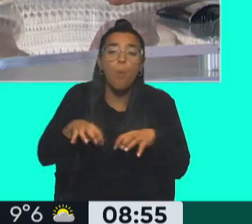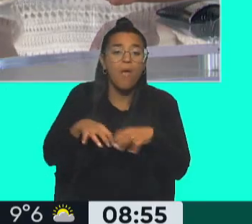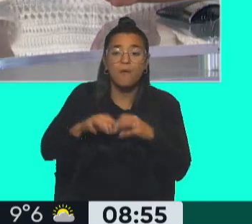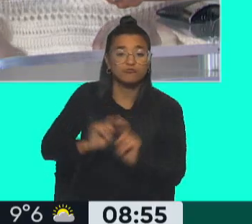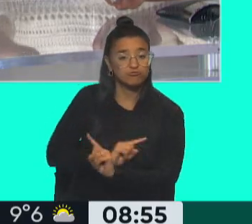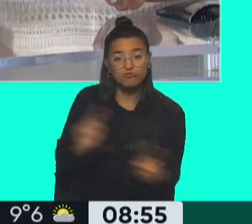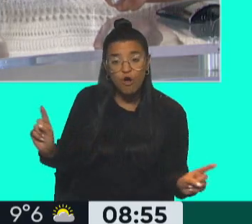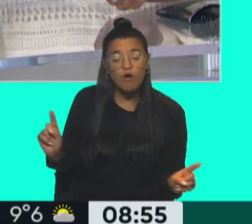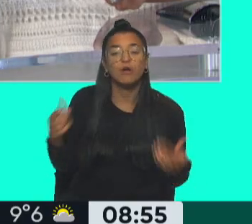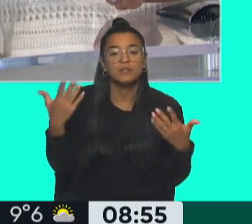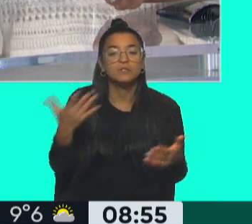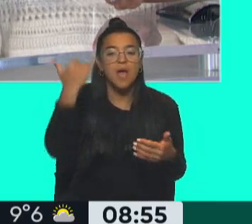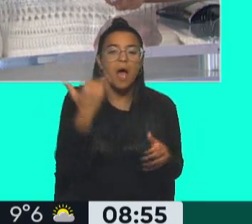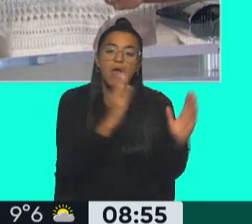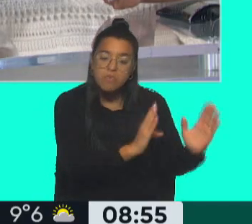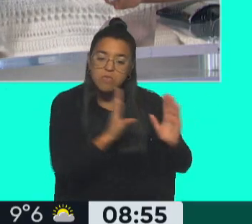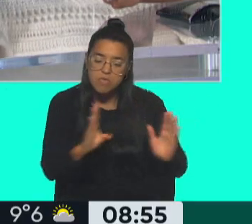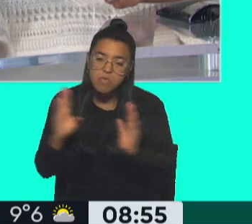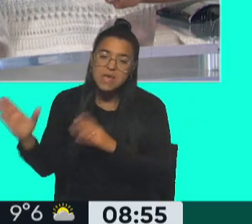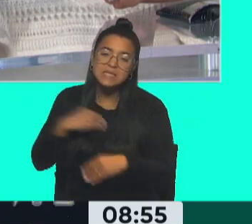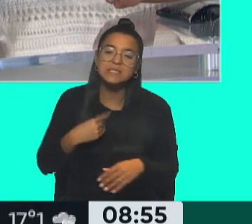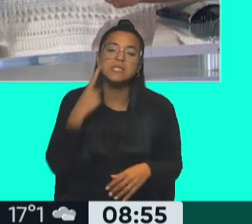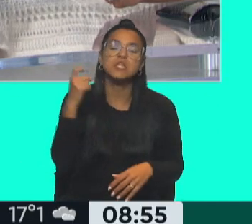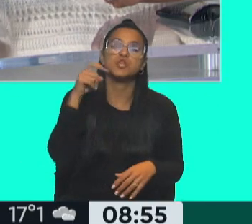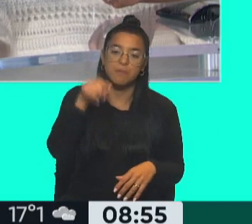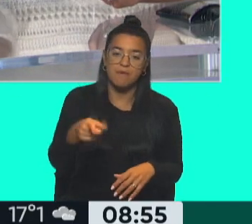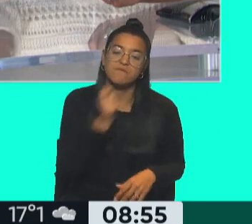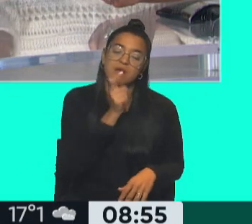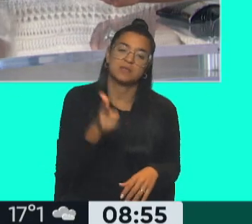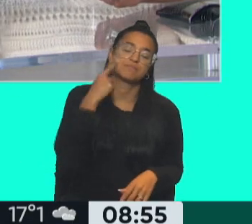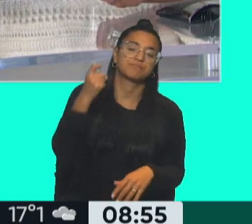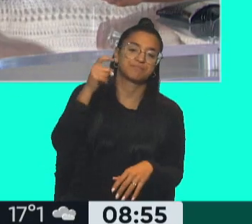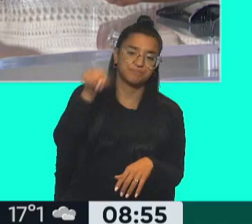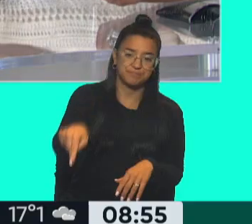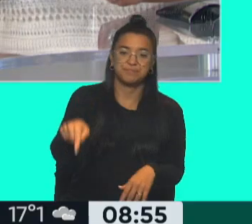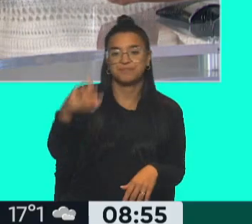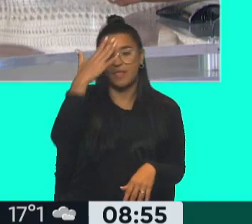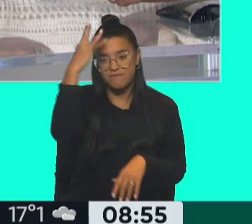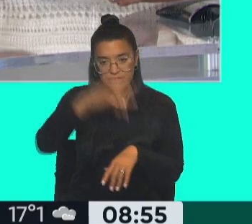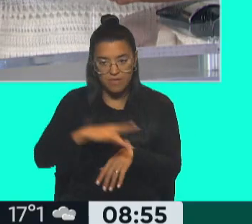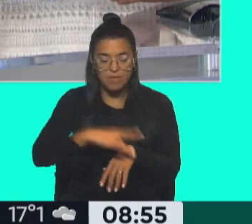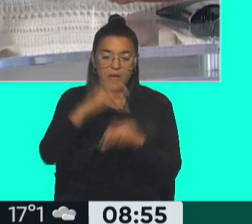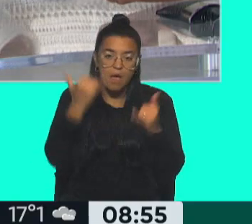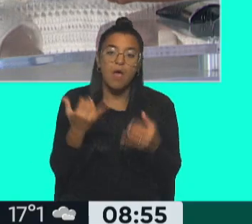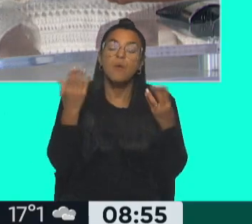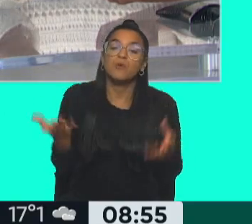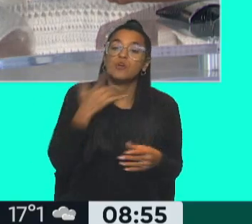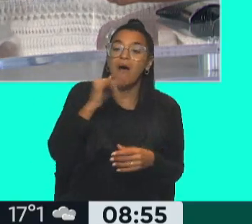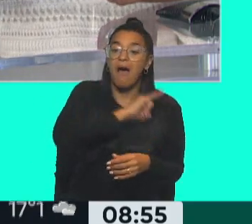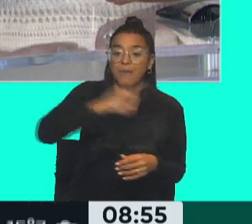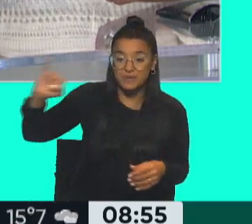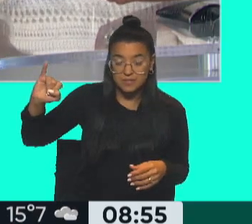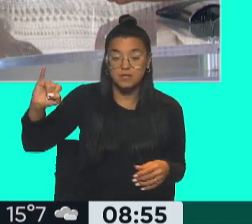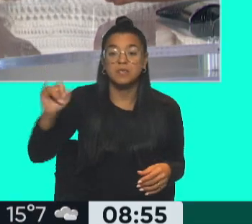huevos. Entonces hay una serie de síntomas que son fácilmente detectables y por eso es que se pide que se avise.